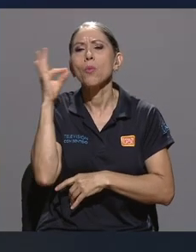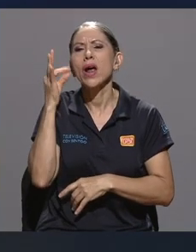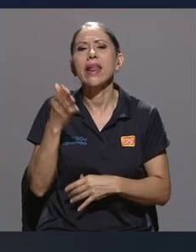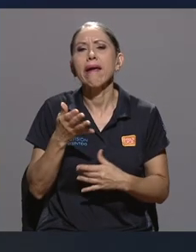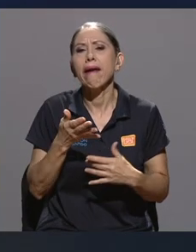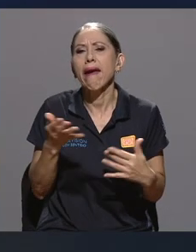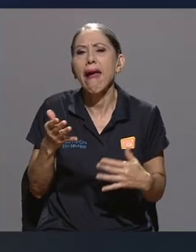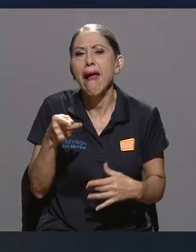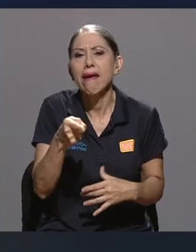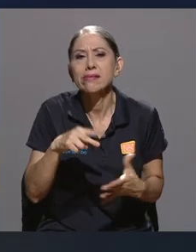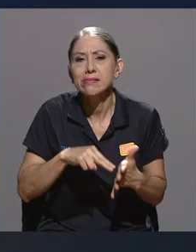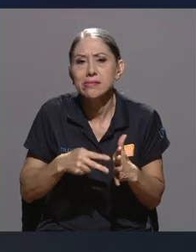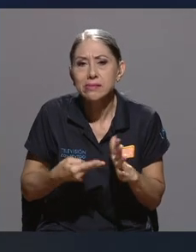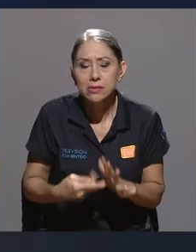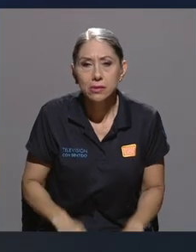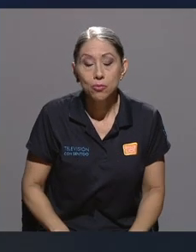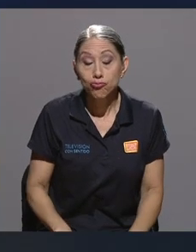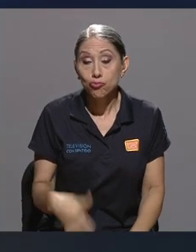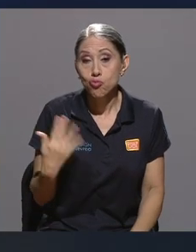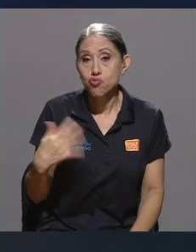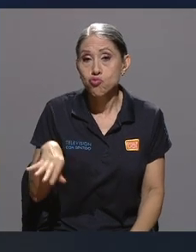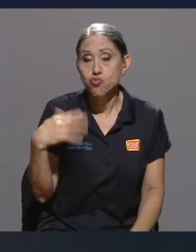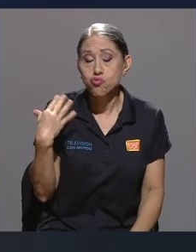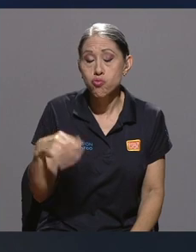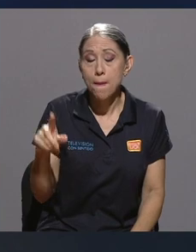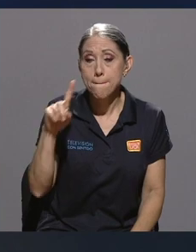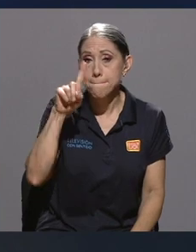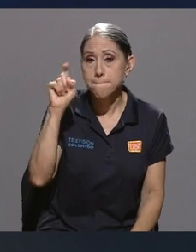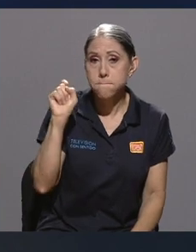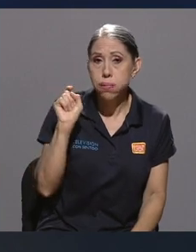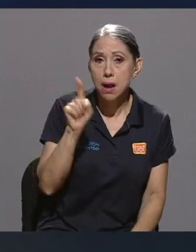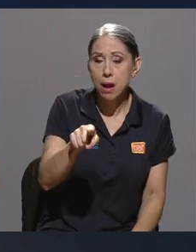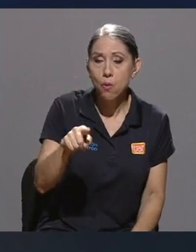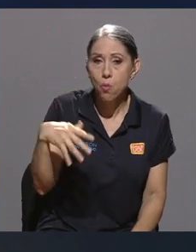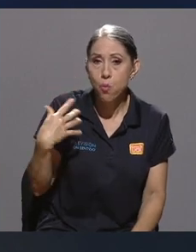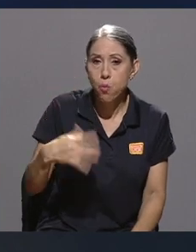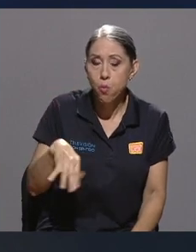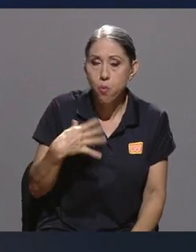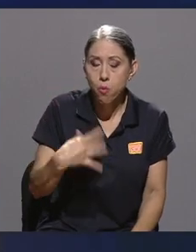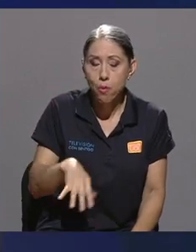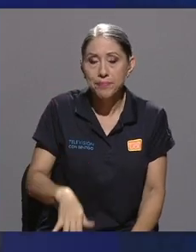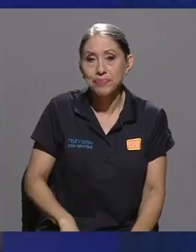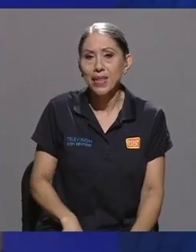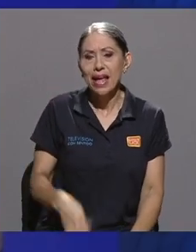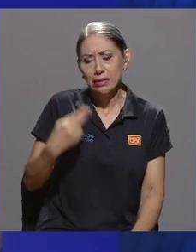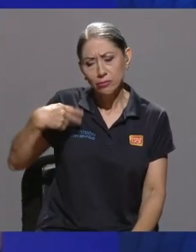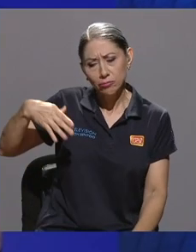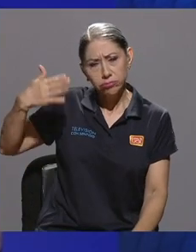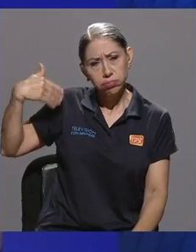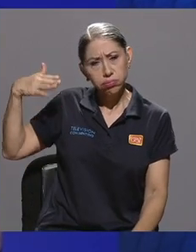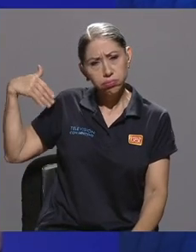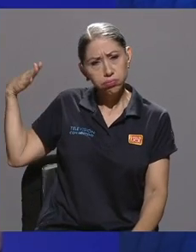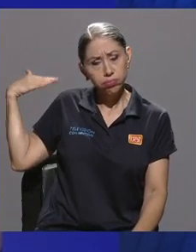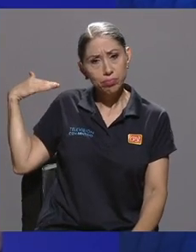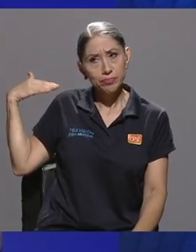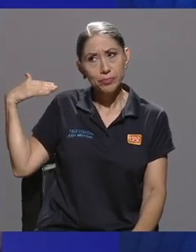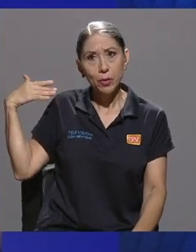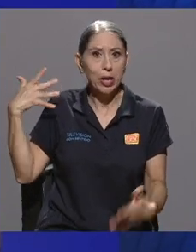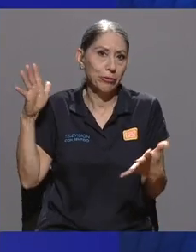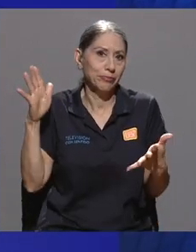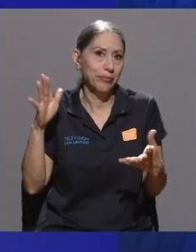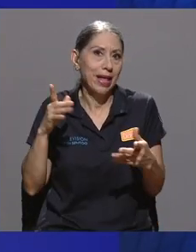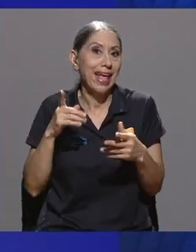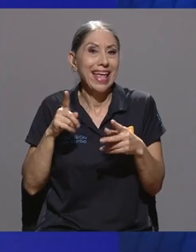pregunta, sí, grande, ¿verdad? Yo creo que históricamente para las mujeres, bueno, para empezar el cine ha sido